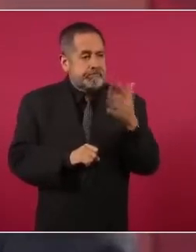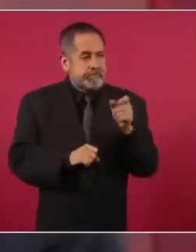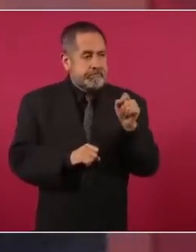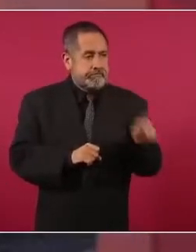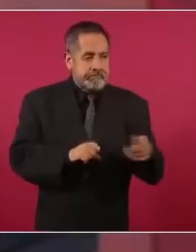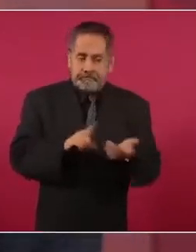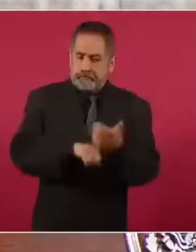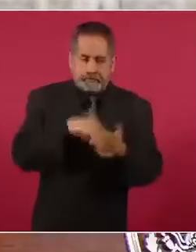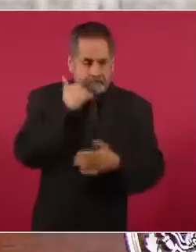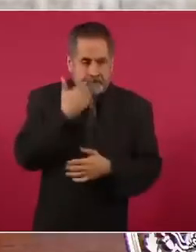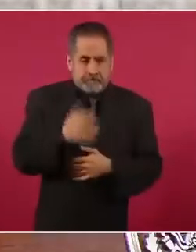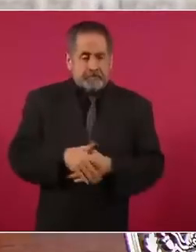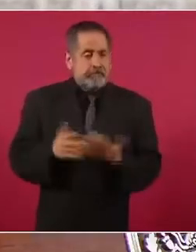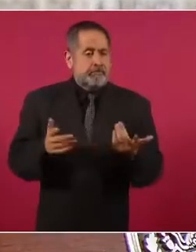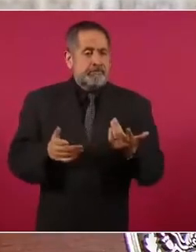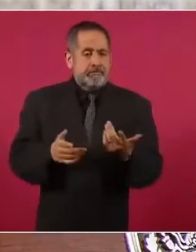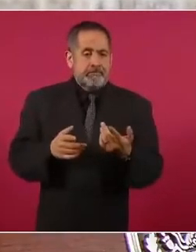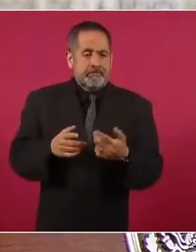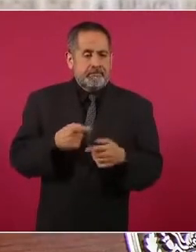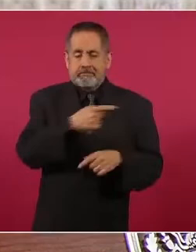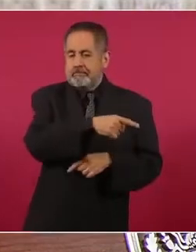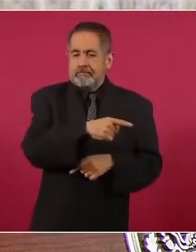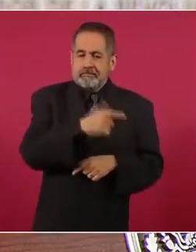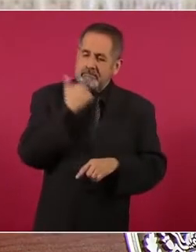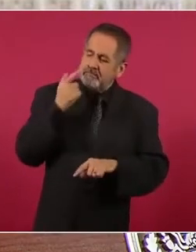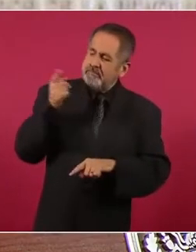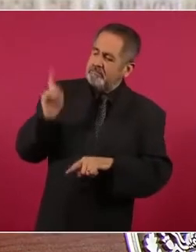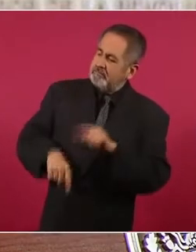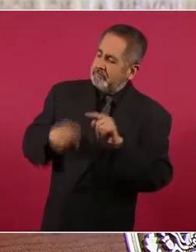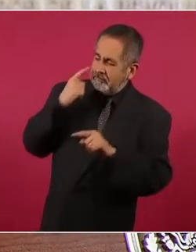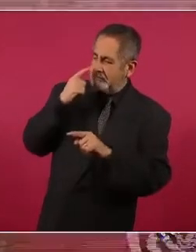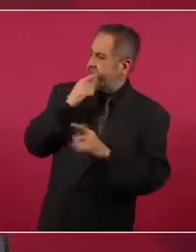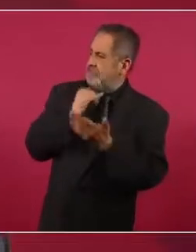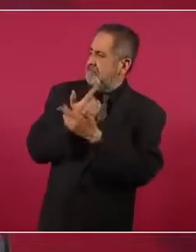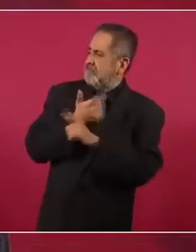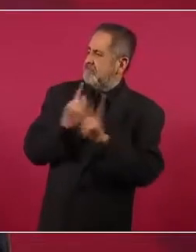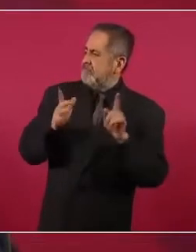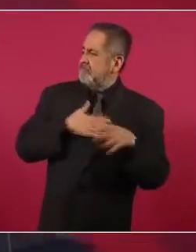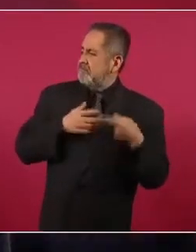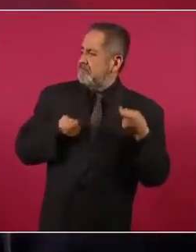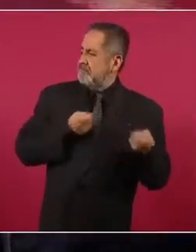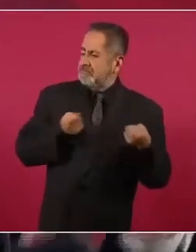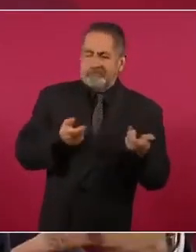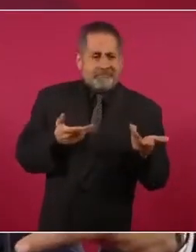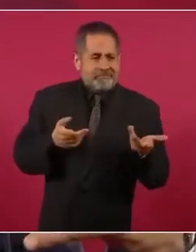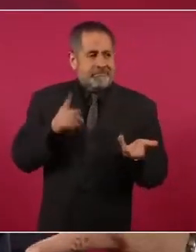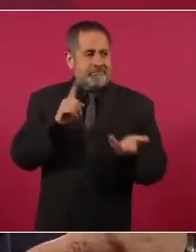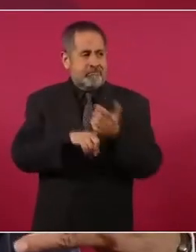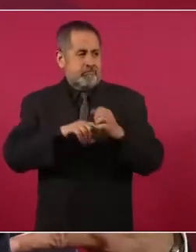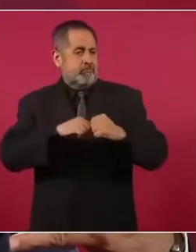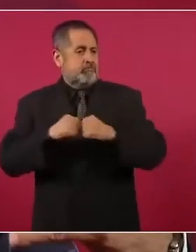antidemocrático, que está en poder